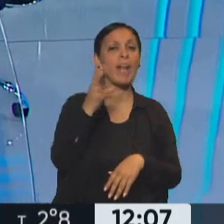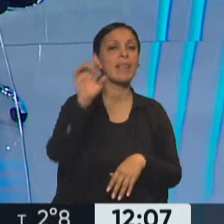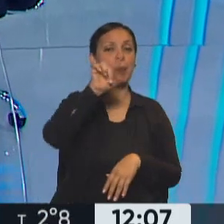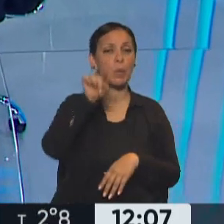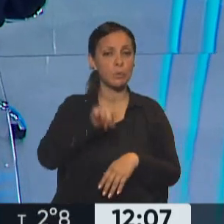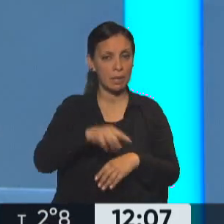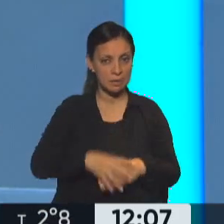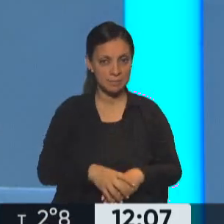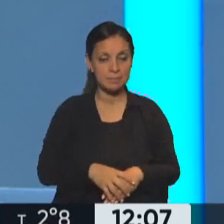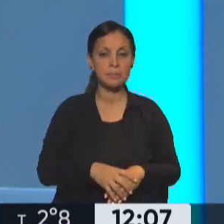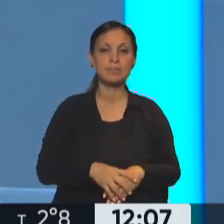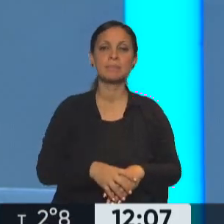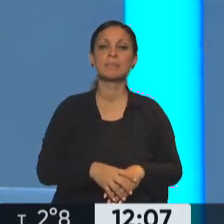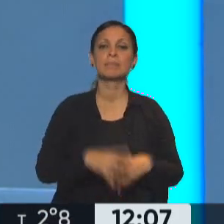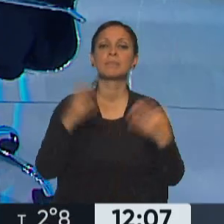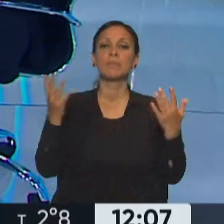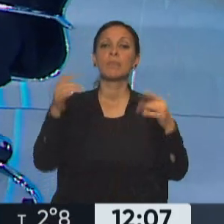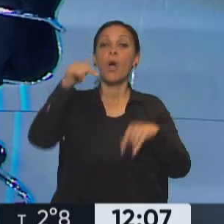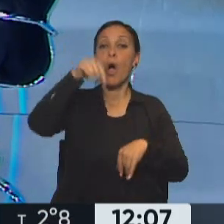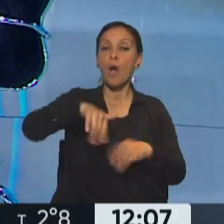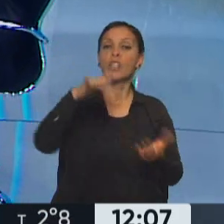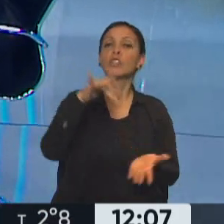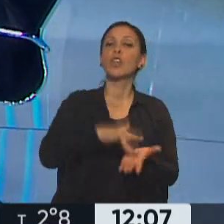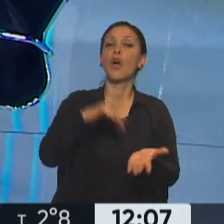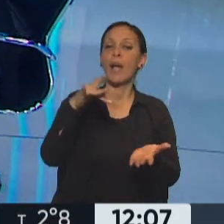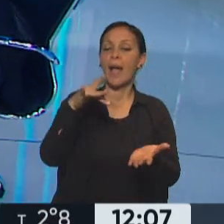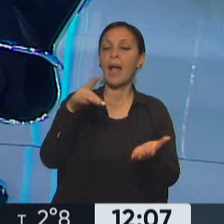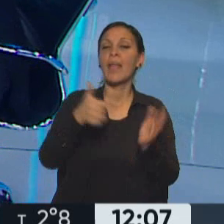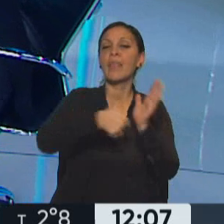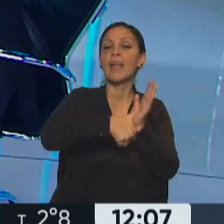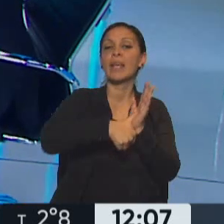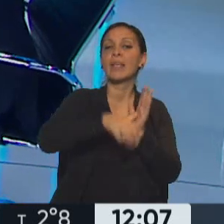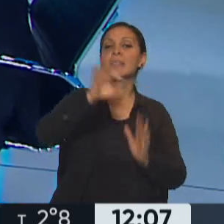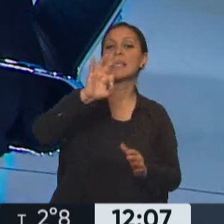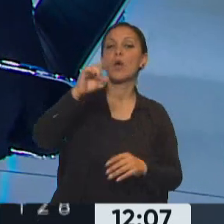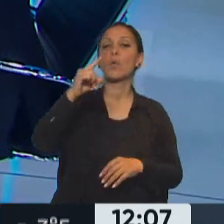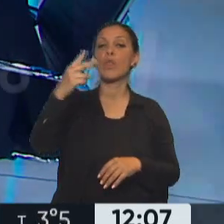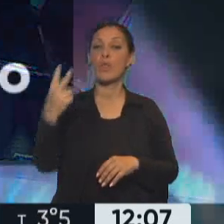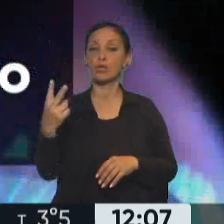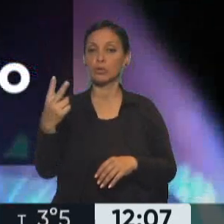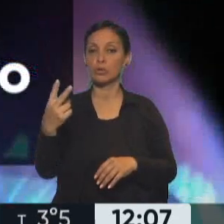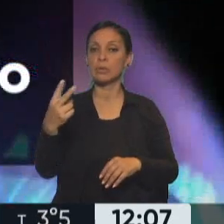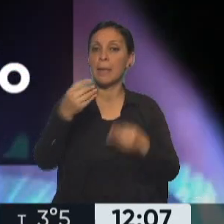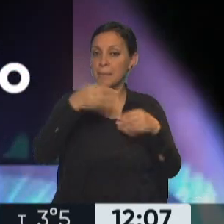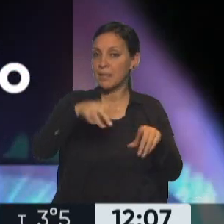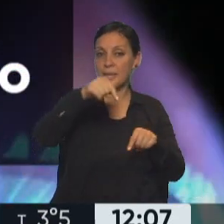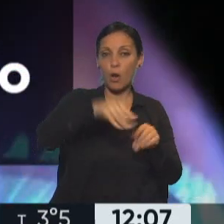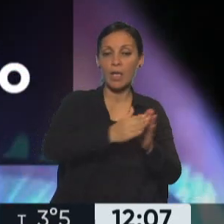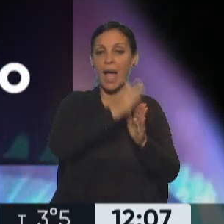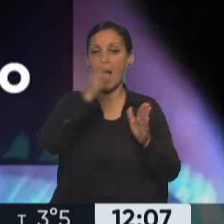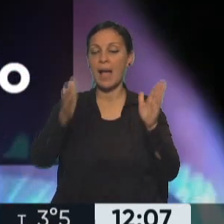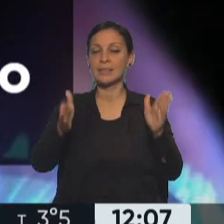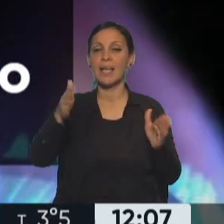hoy, con número de documento, el DNI terminado en 0, 1 y 2, ya lo pueden hacer hoy hasta el